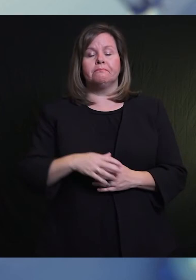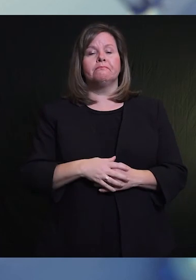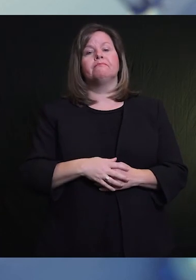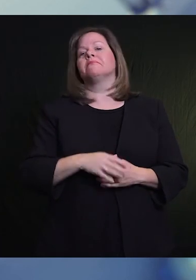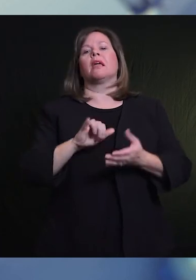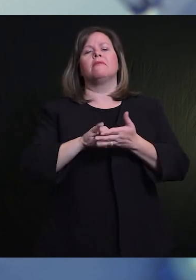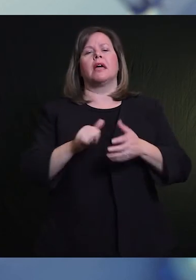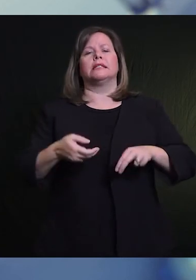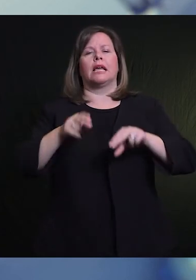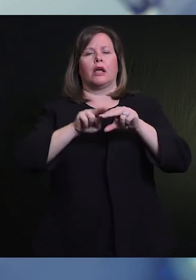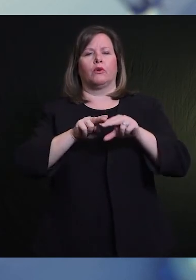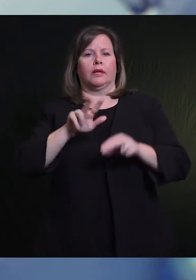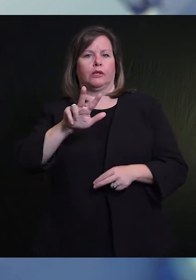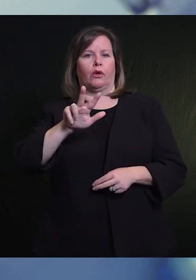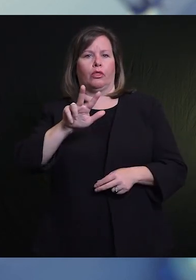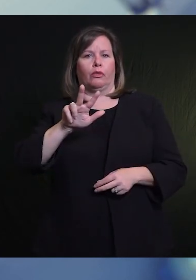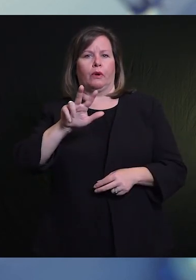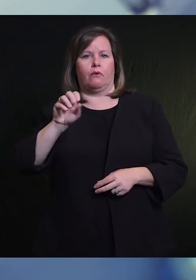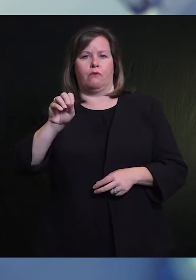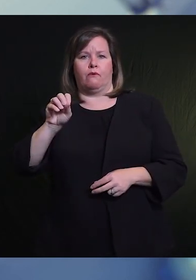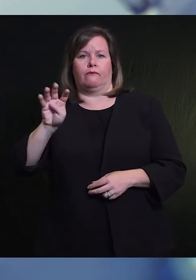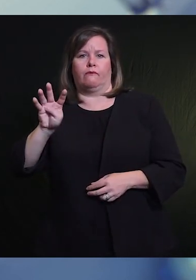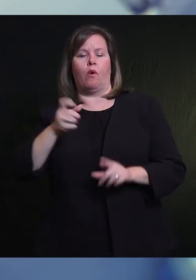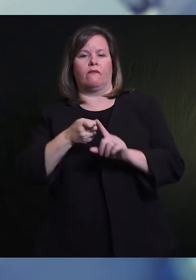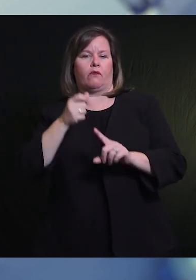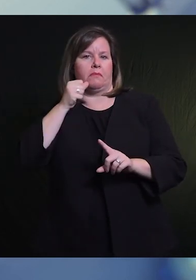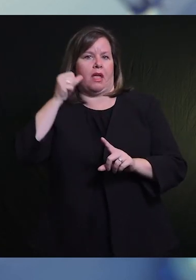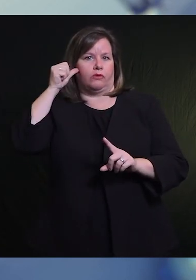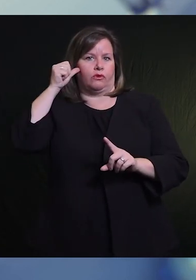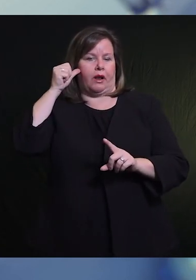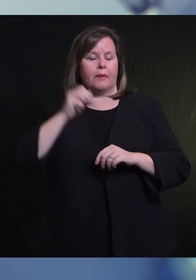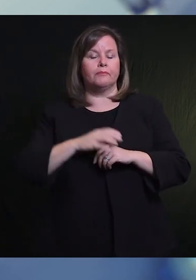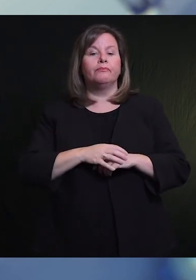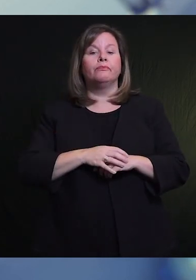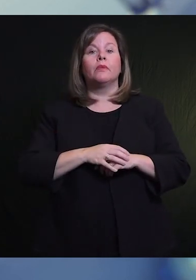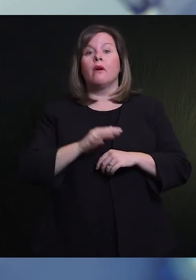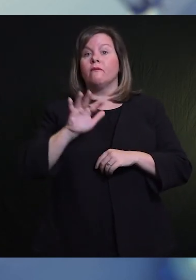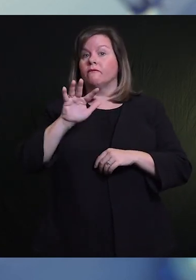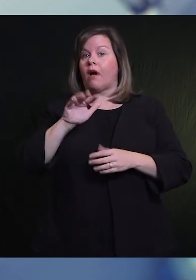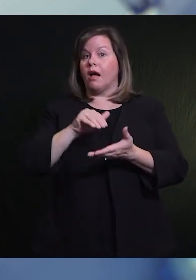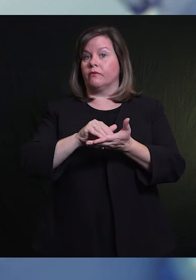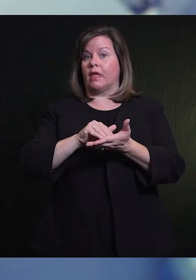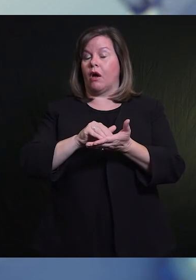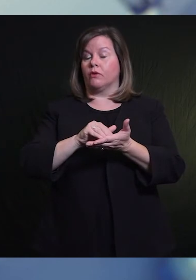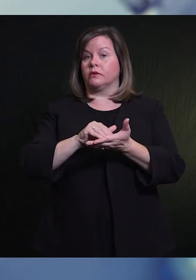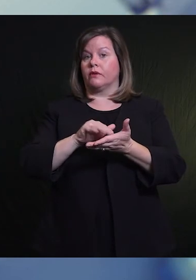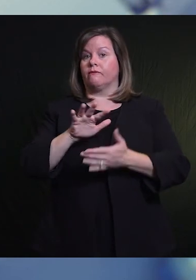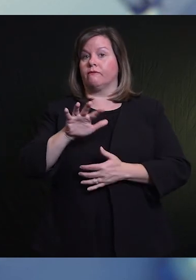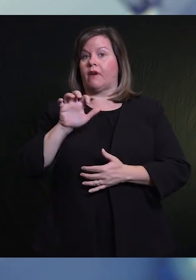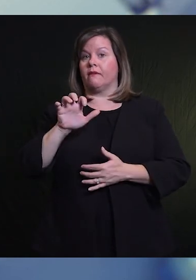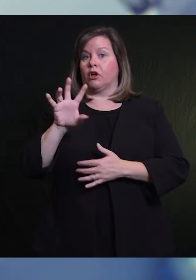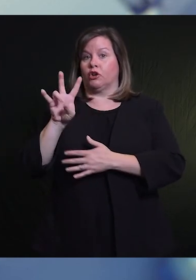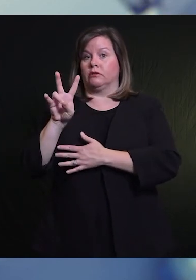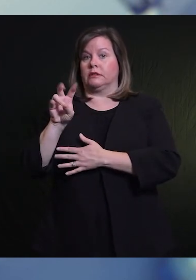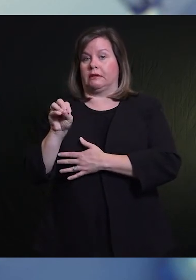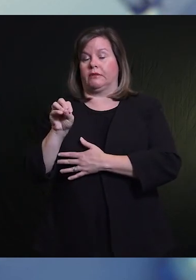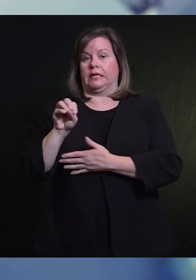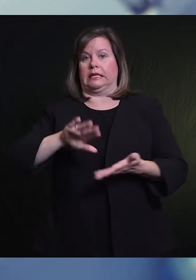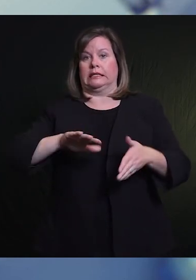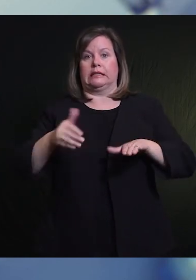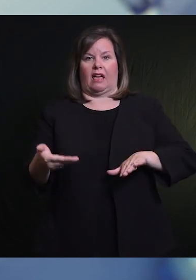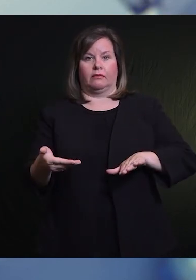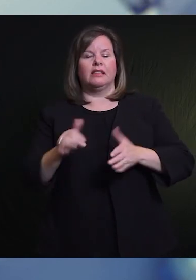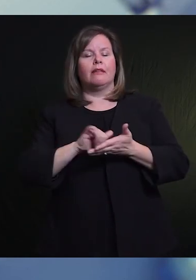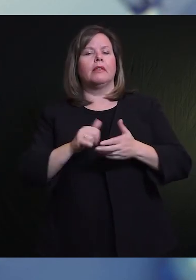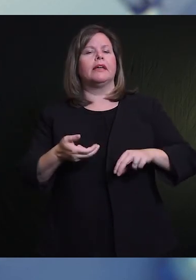diagnosticados. Eso es un aumento de 304 sobre el número de ayer y 5,570 muertes en todo el estado,